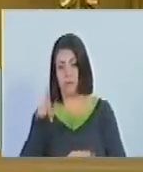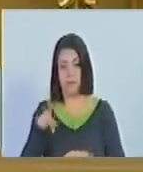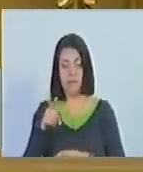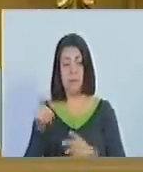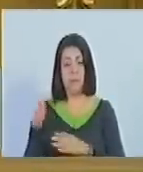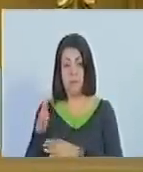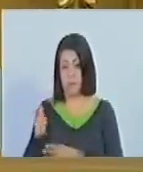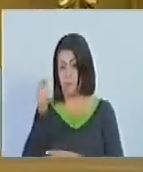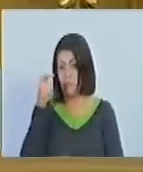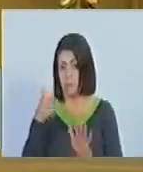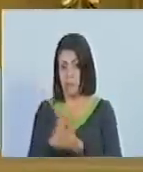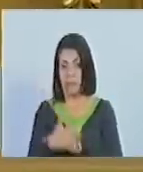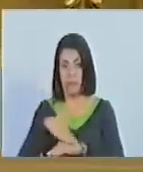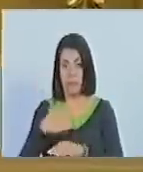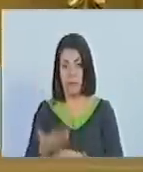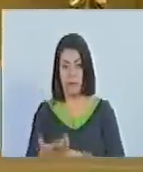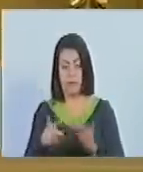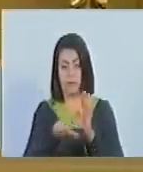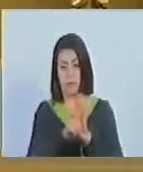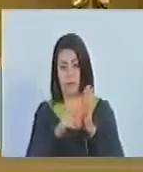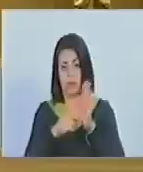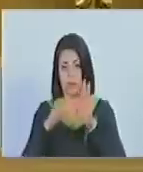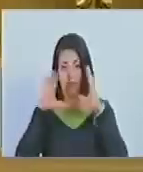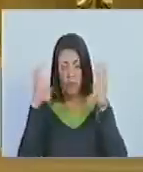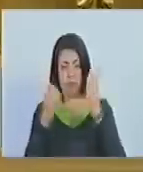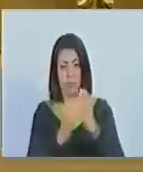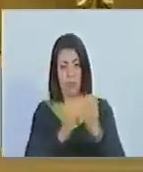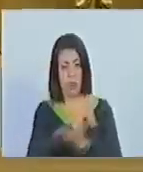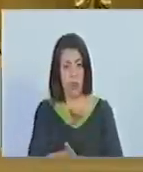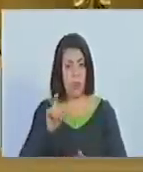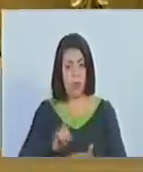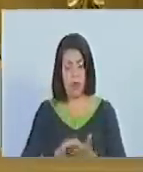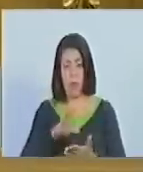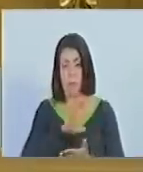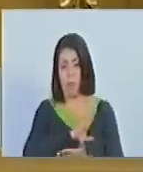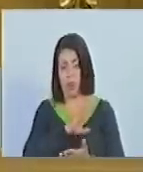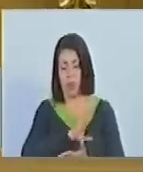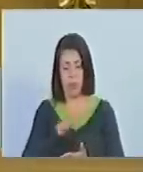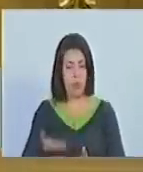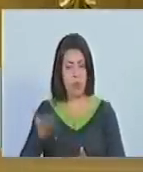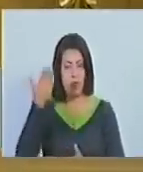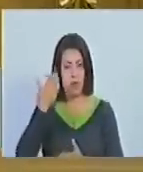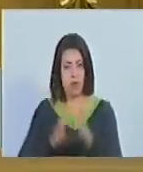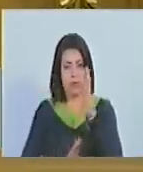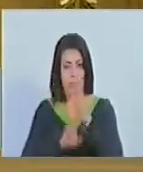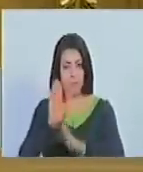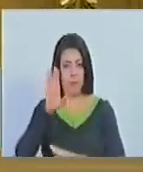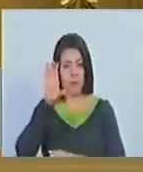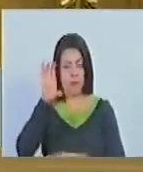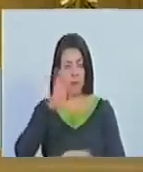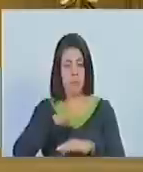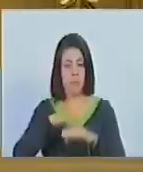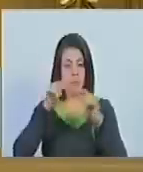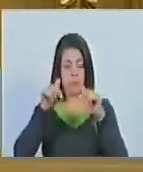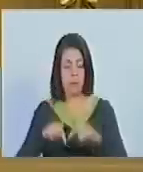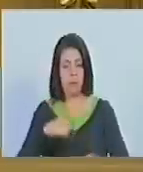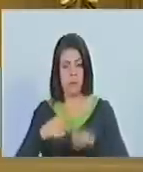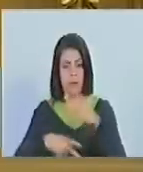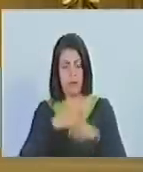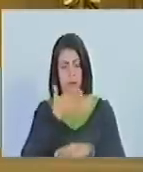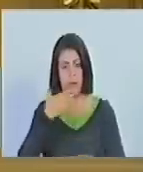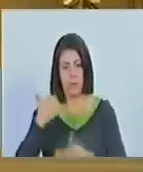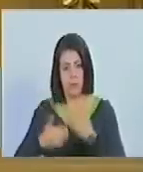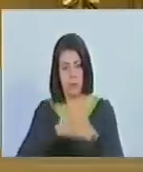acuicultura constituye un instrumento central con absoluta pertinencia y relevancia para el avance del país en esta etapa de